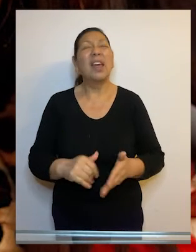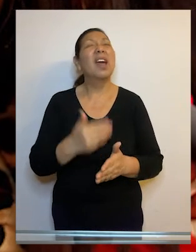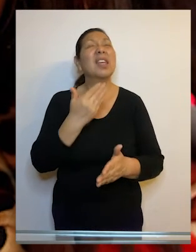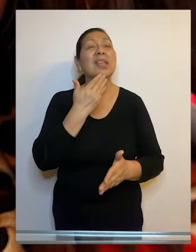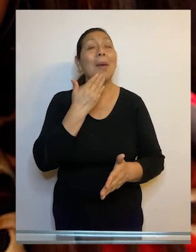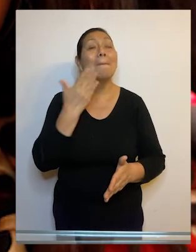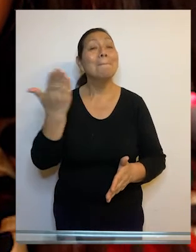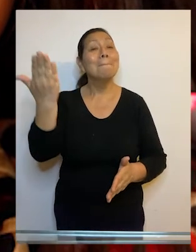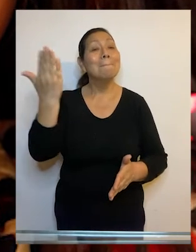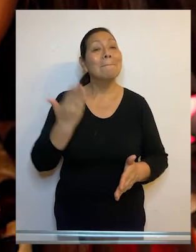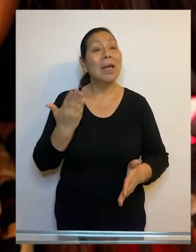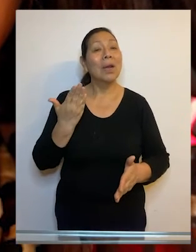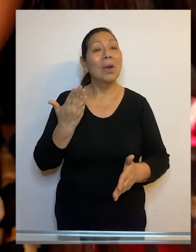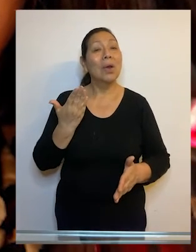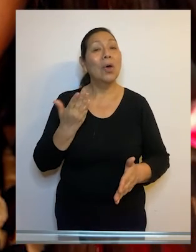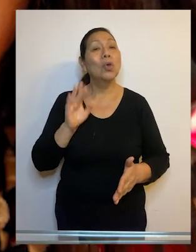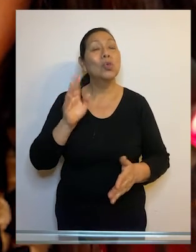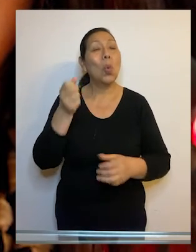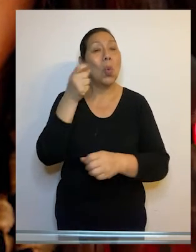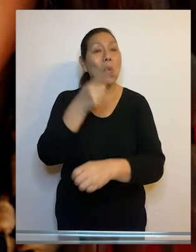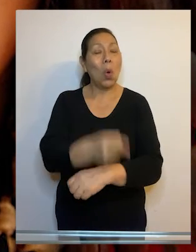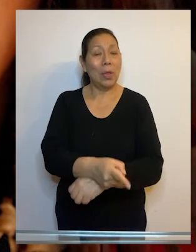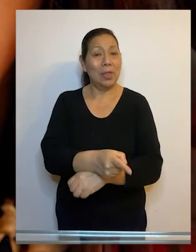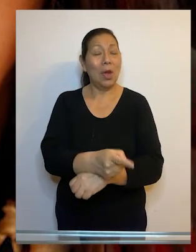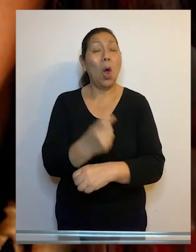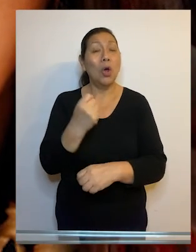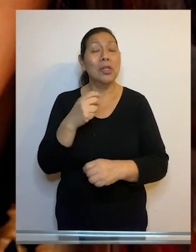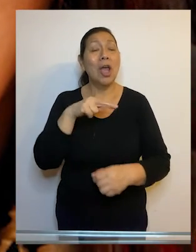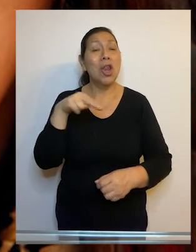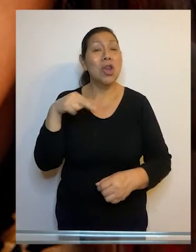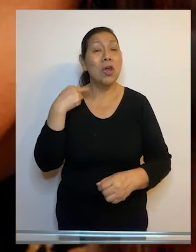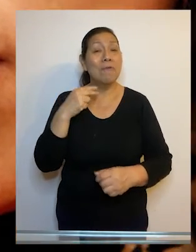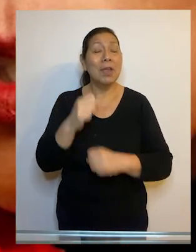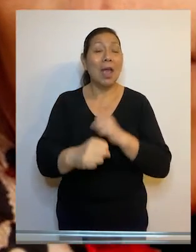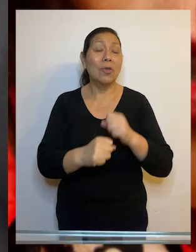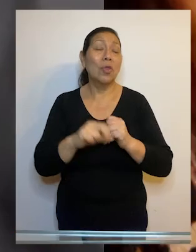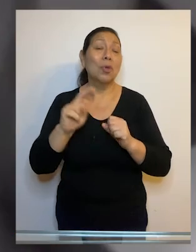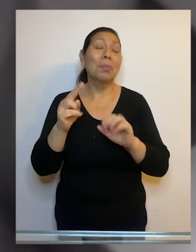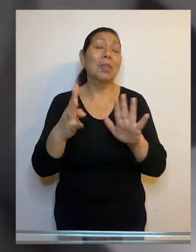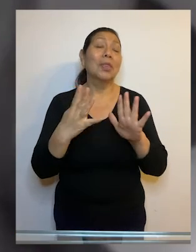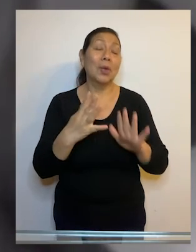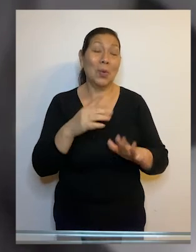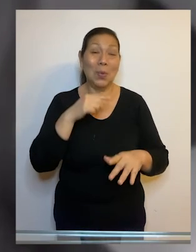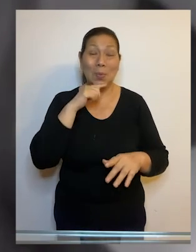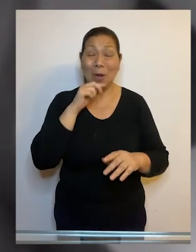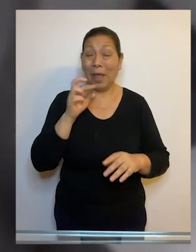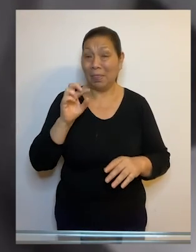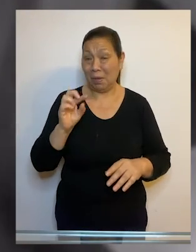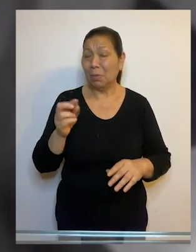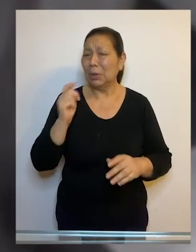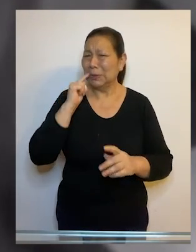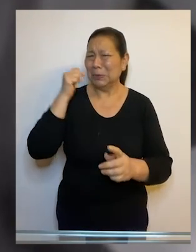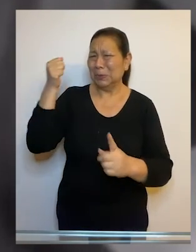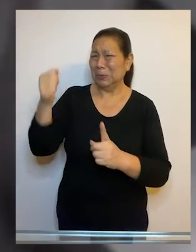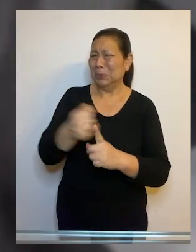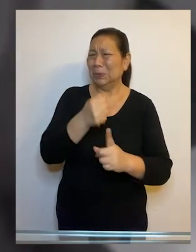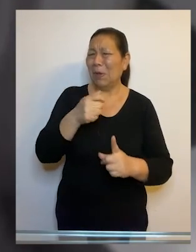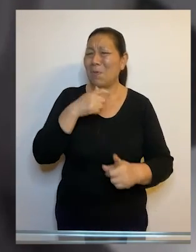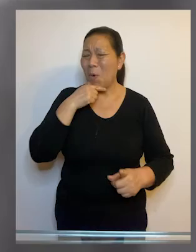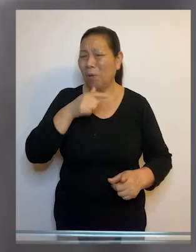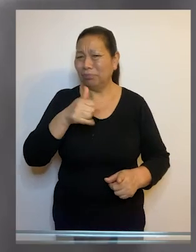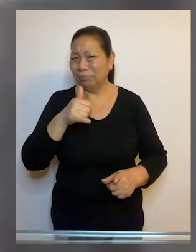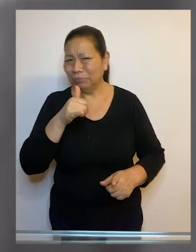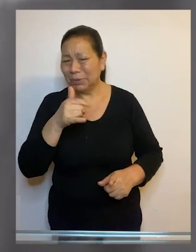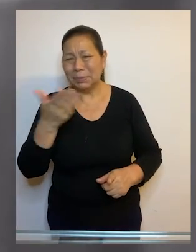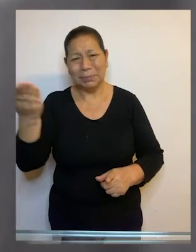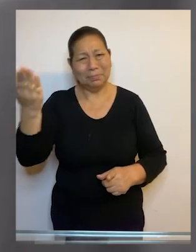Leuquén por la solicitud de desafuero en su contra. El 11 de noviembre de 2019, la parlamentaria agredió en estado